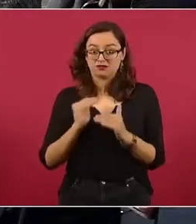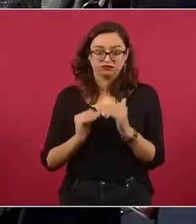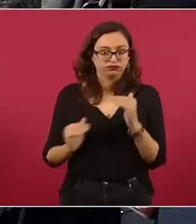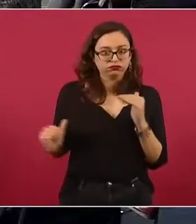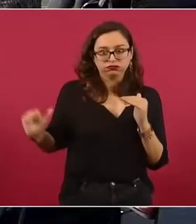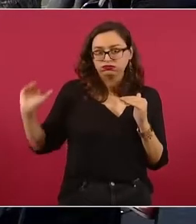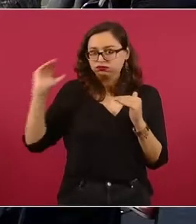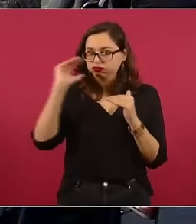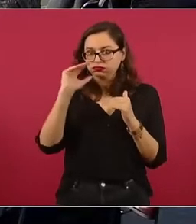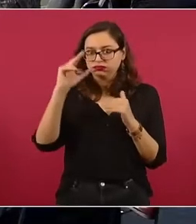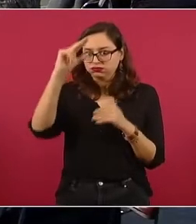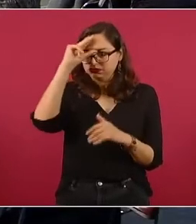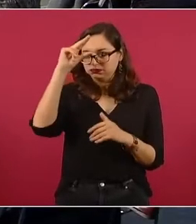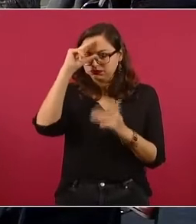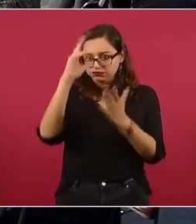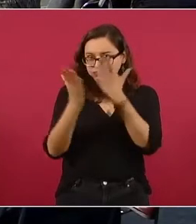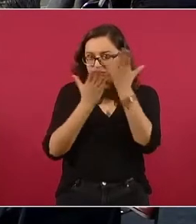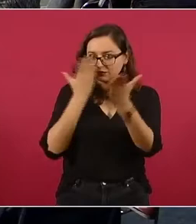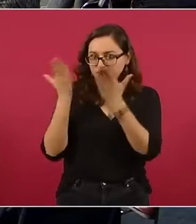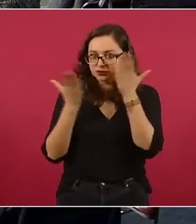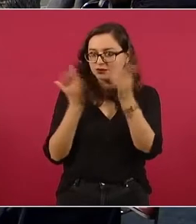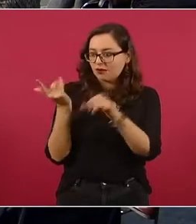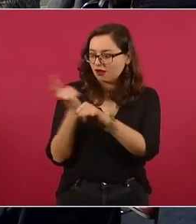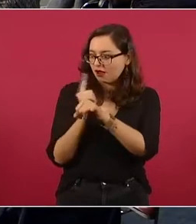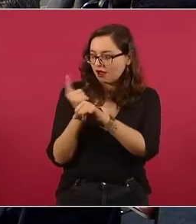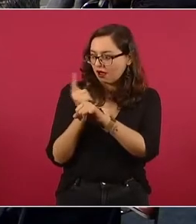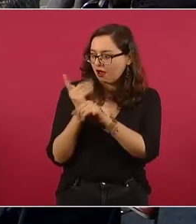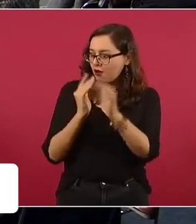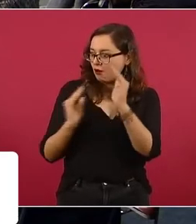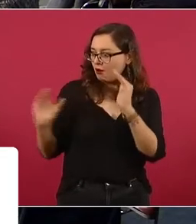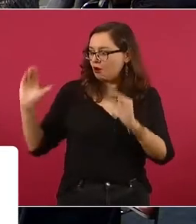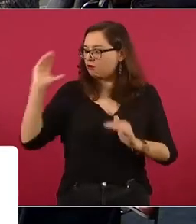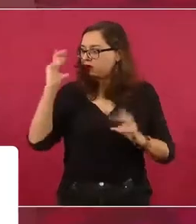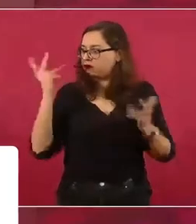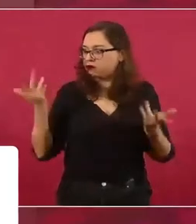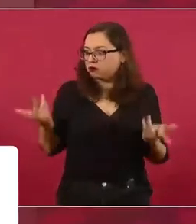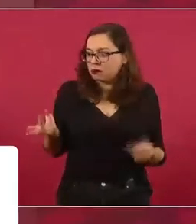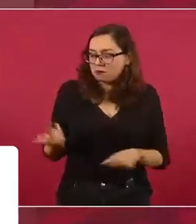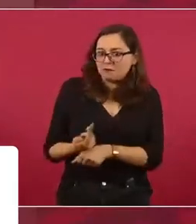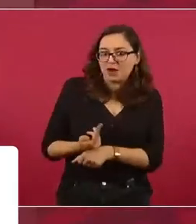alto, pero eso existe.